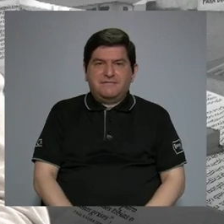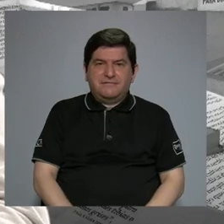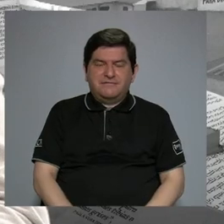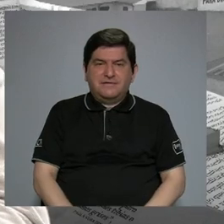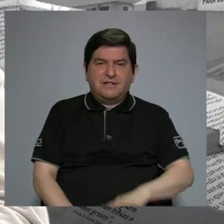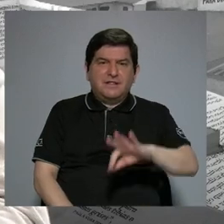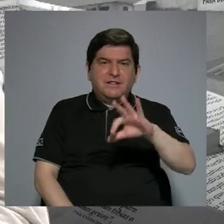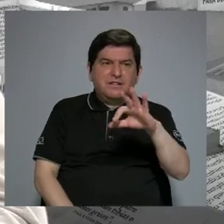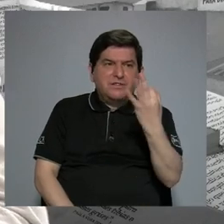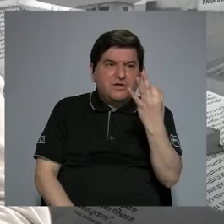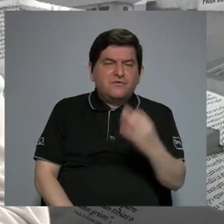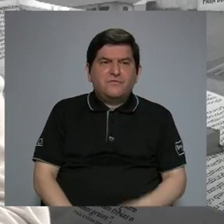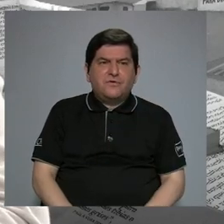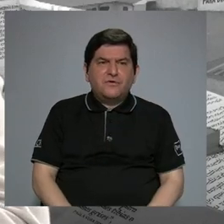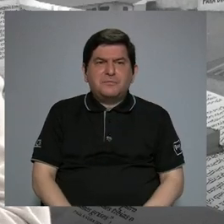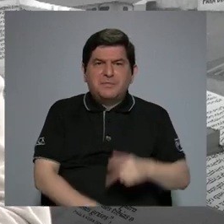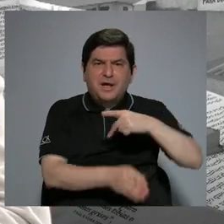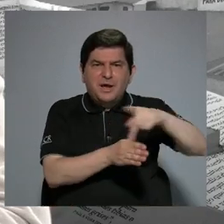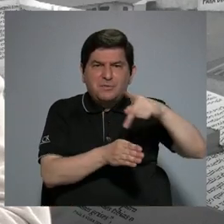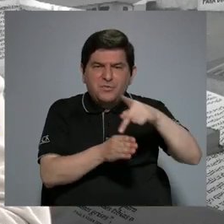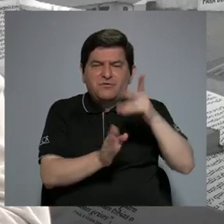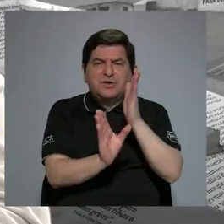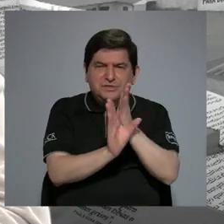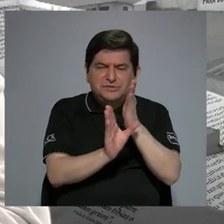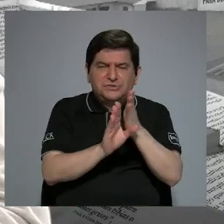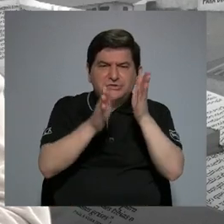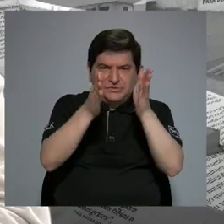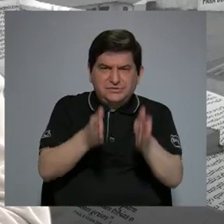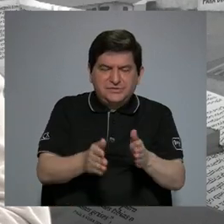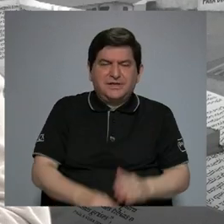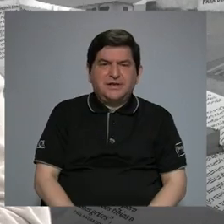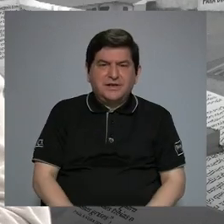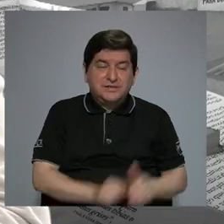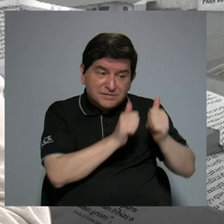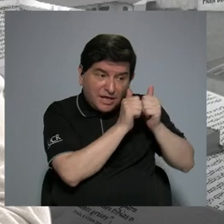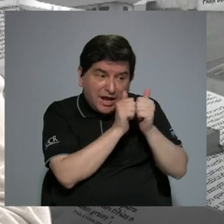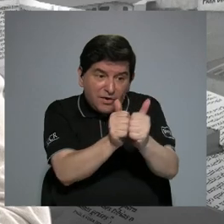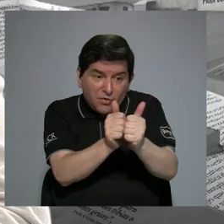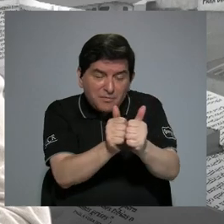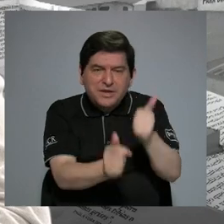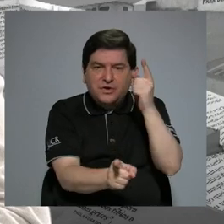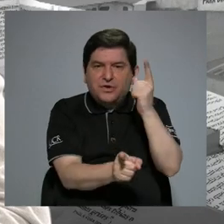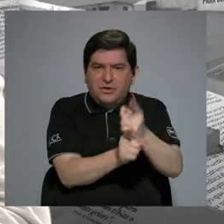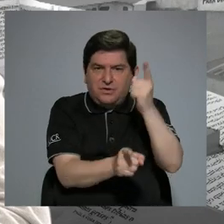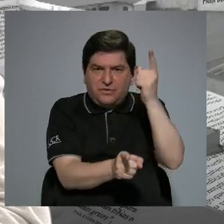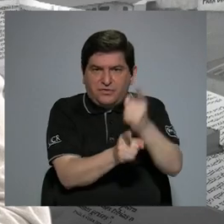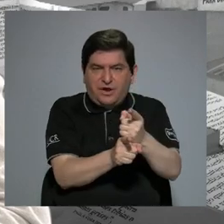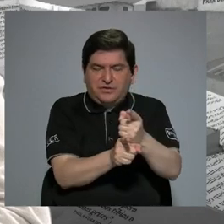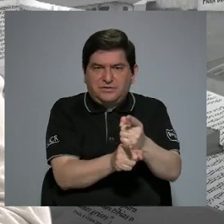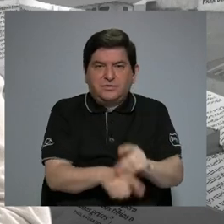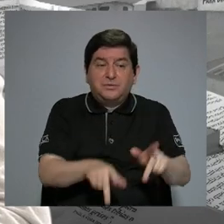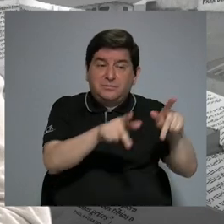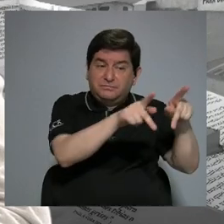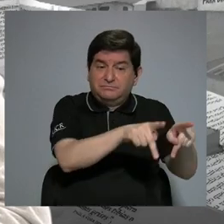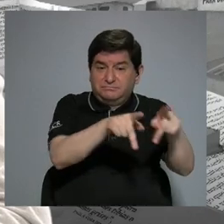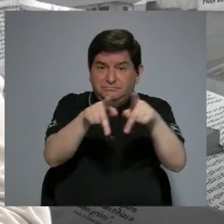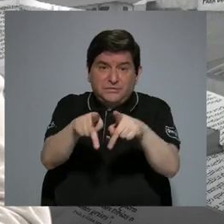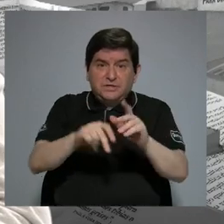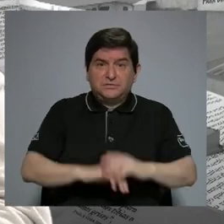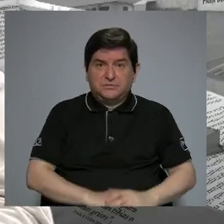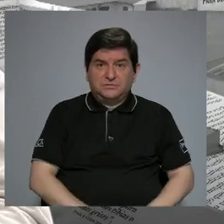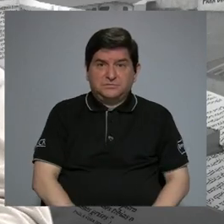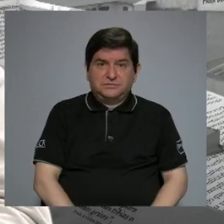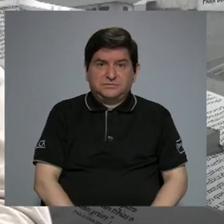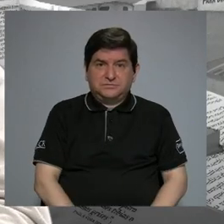vez o más profesionales en psicología para dar el acompañamiento apropiado a las personas que,